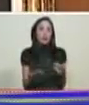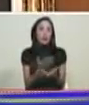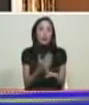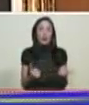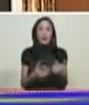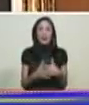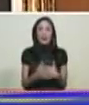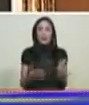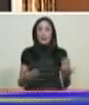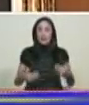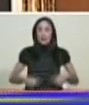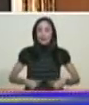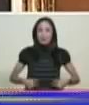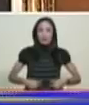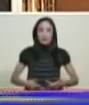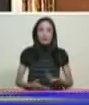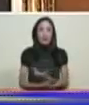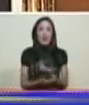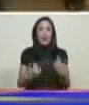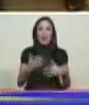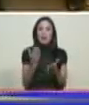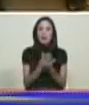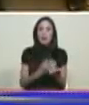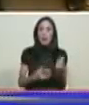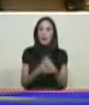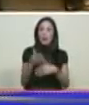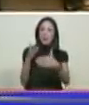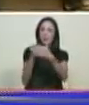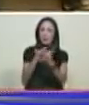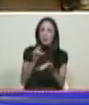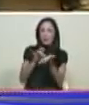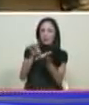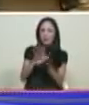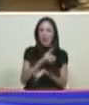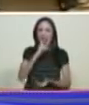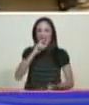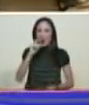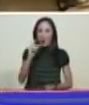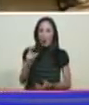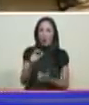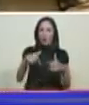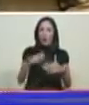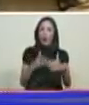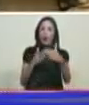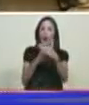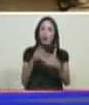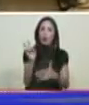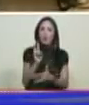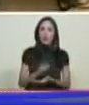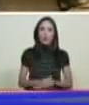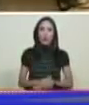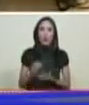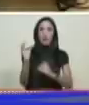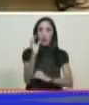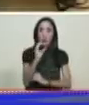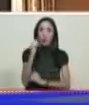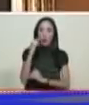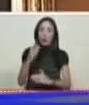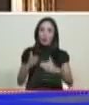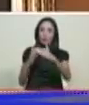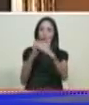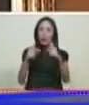inaguantable las campañas xenofóbicas antivenezolanas de odio que hay de parte de la oligarquía bogotana contra los